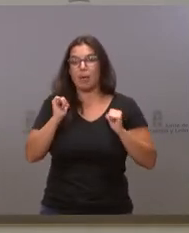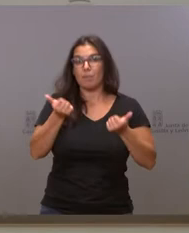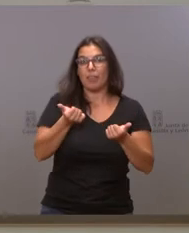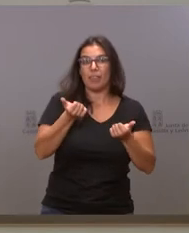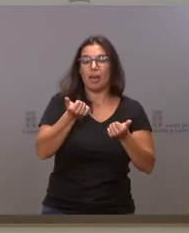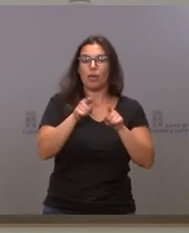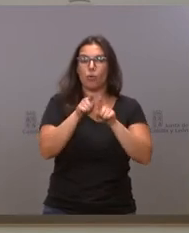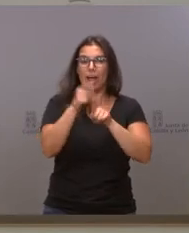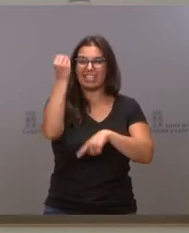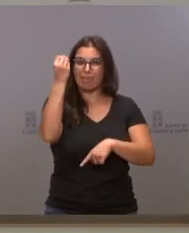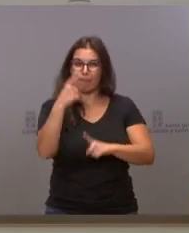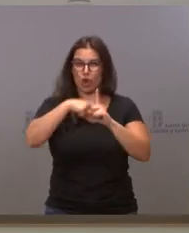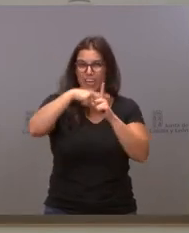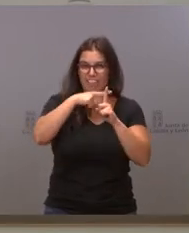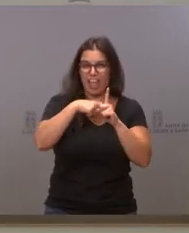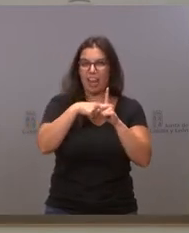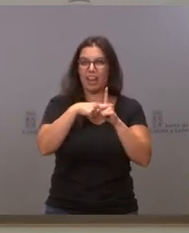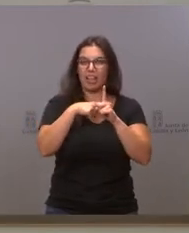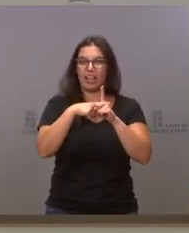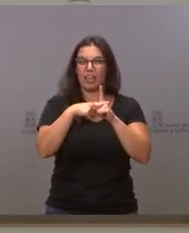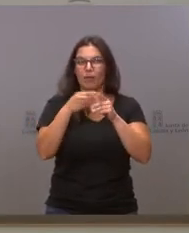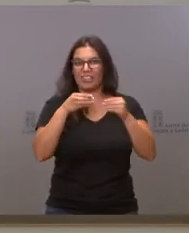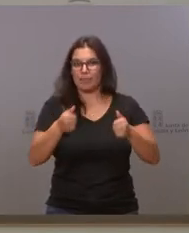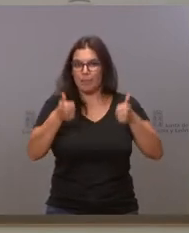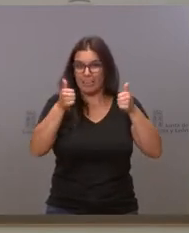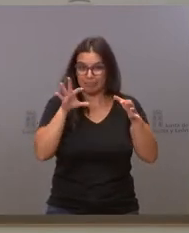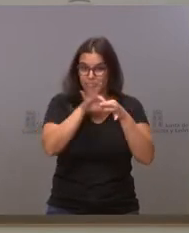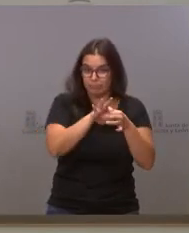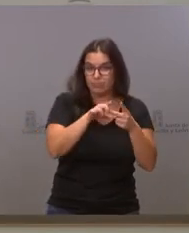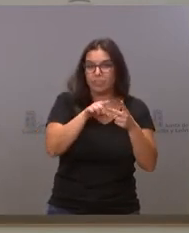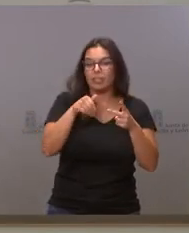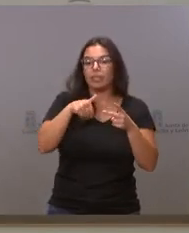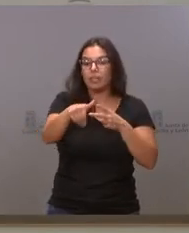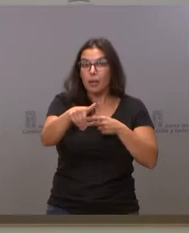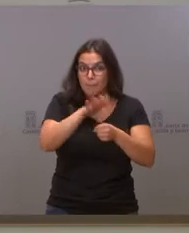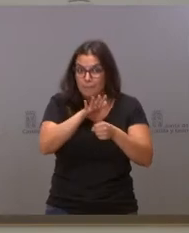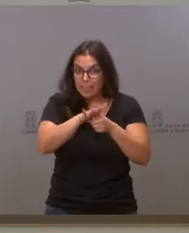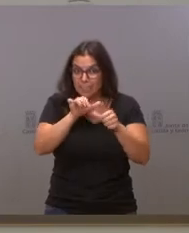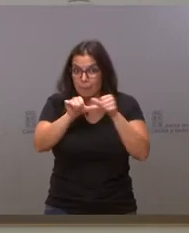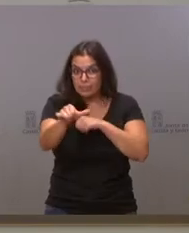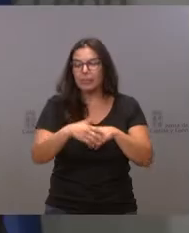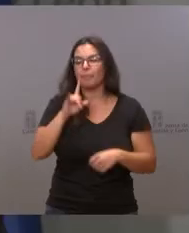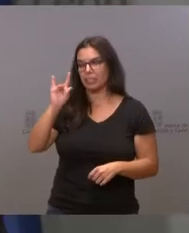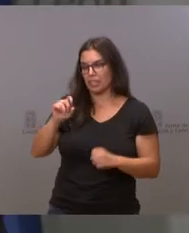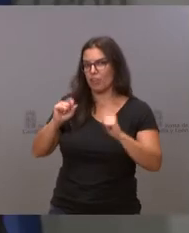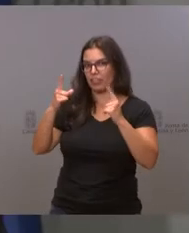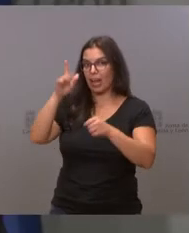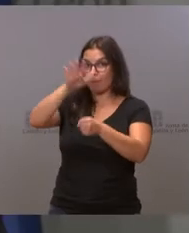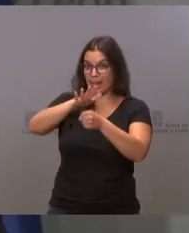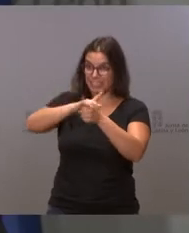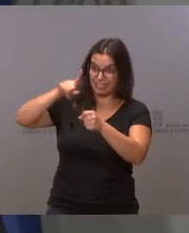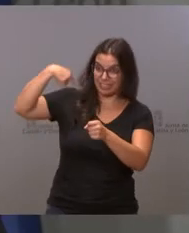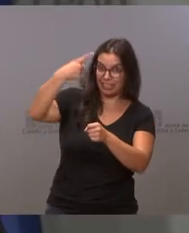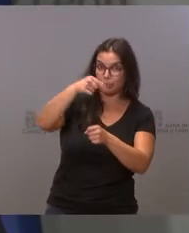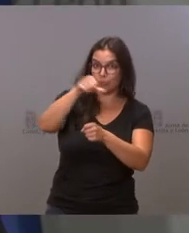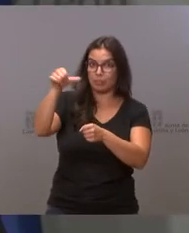semáforo, iría en esa línea. ¿Y cuándo sería de aplicación? ¿A partir del martes? A partir del martes, cuando